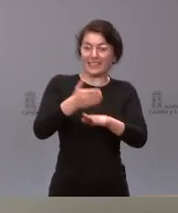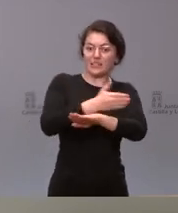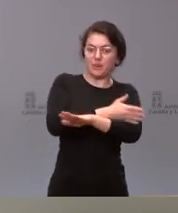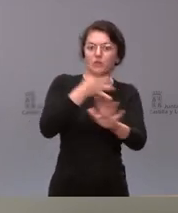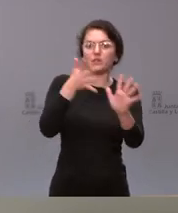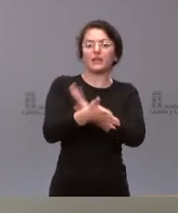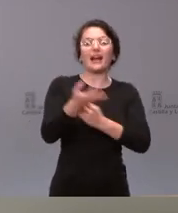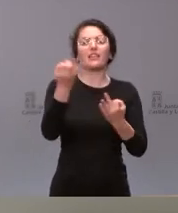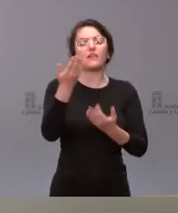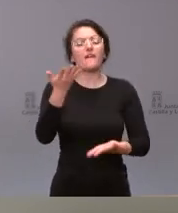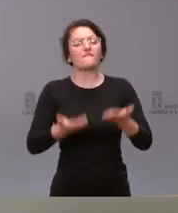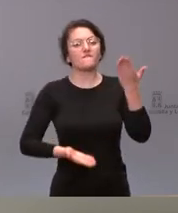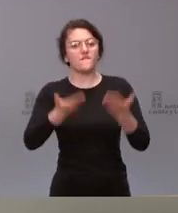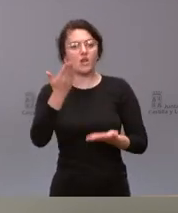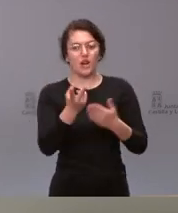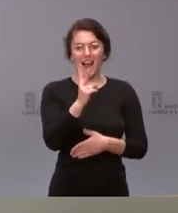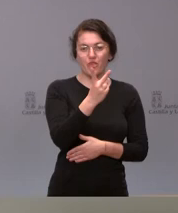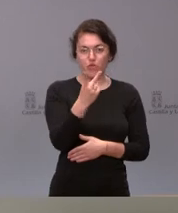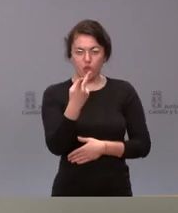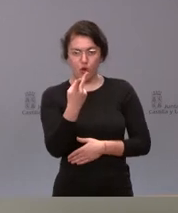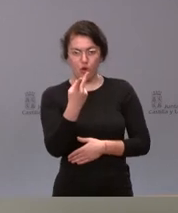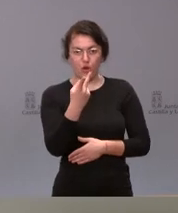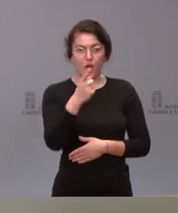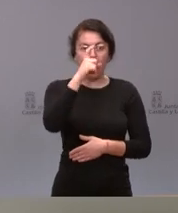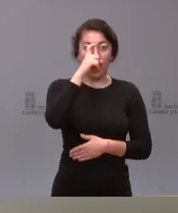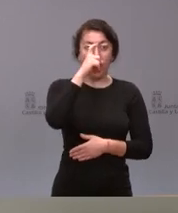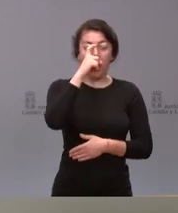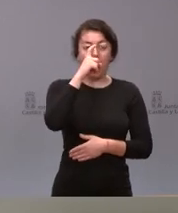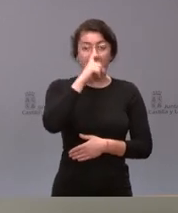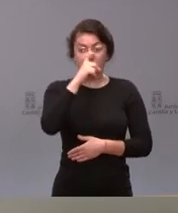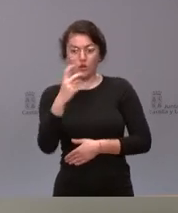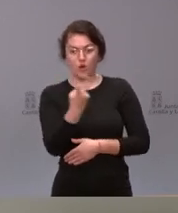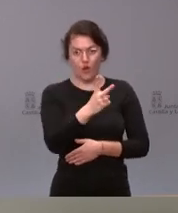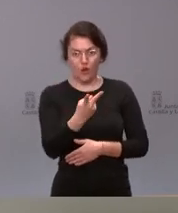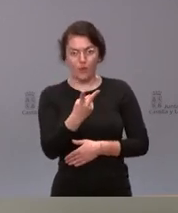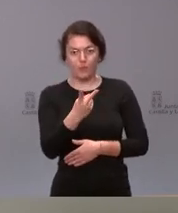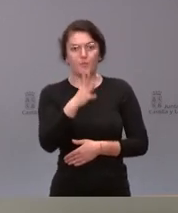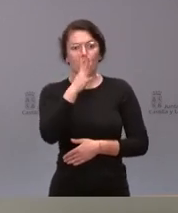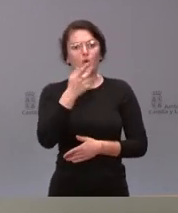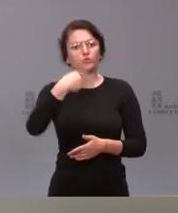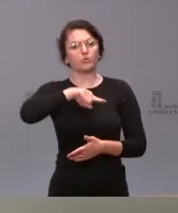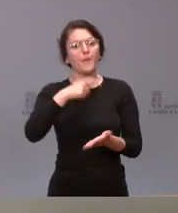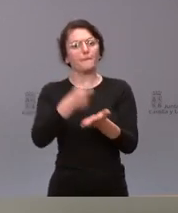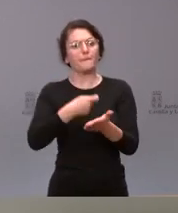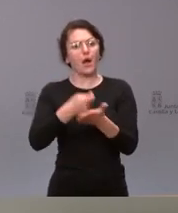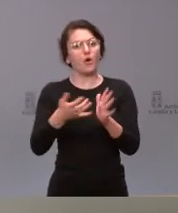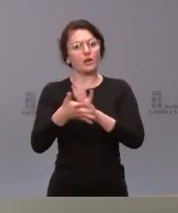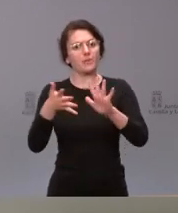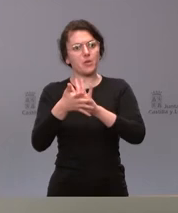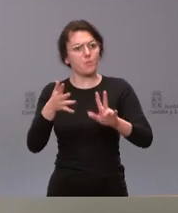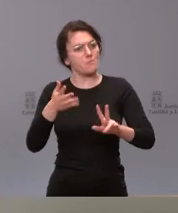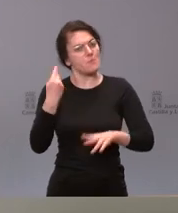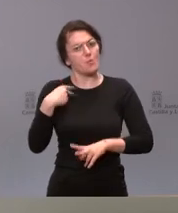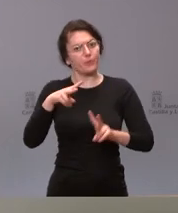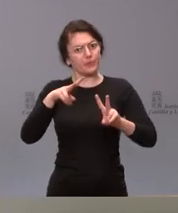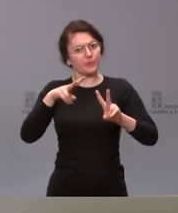entre las comunidades autónomas con mayor nivel de pago entre las que más rápido resuelven todo lo que tiene que ver con la dependencia simplemente darles un